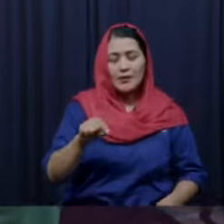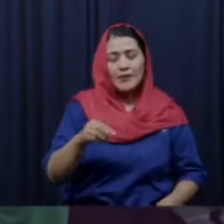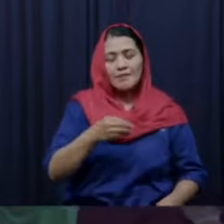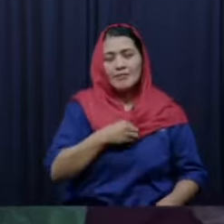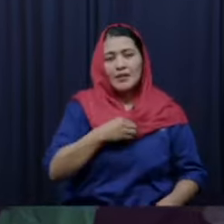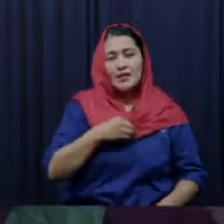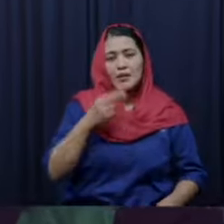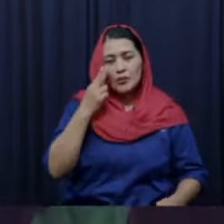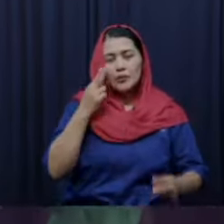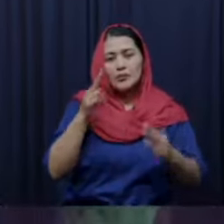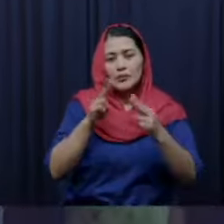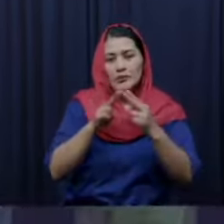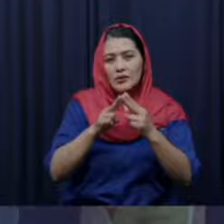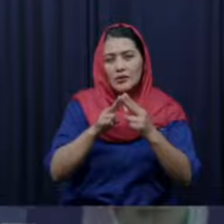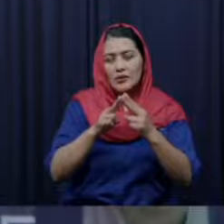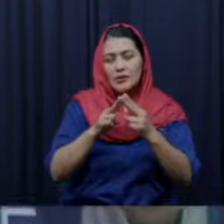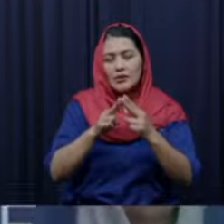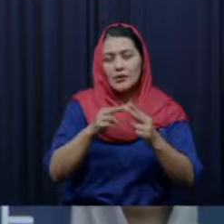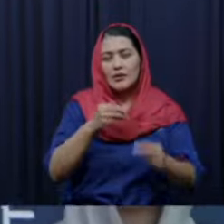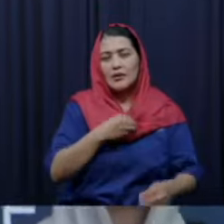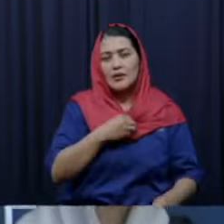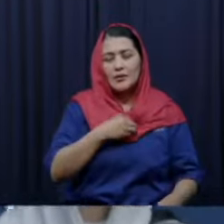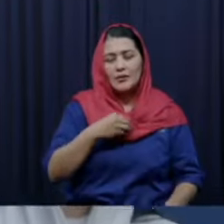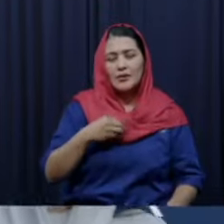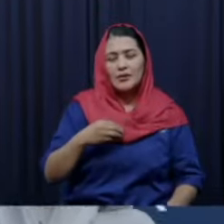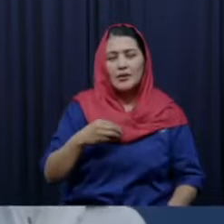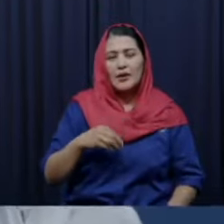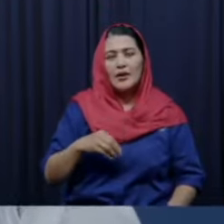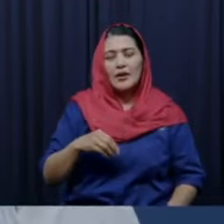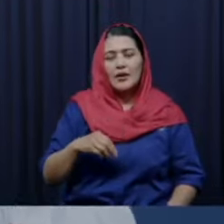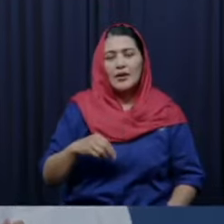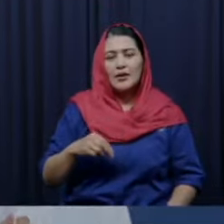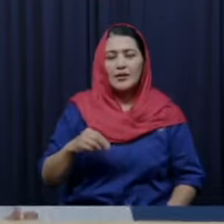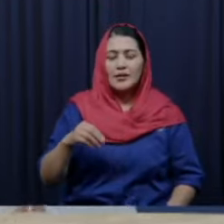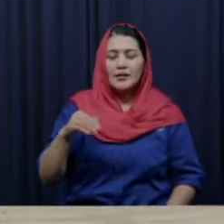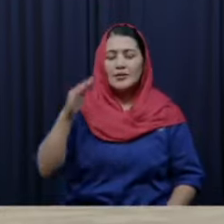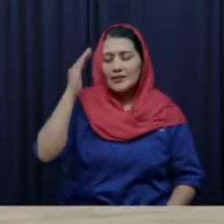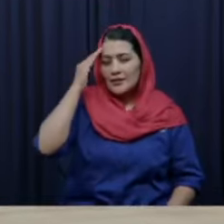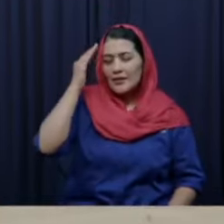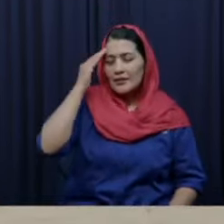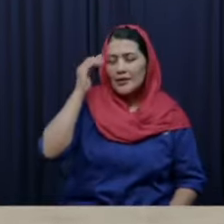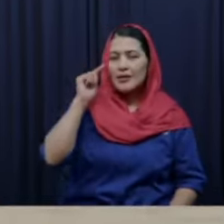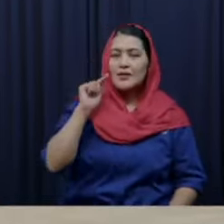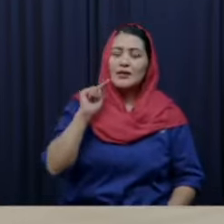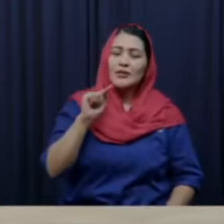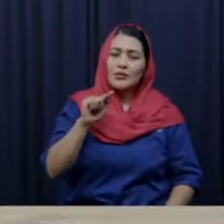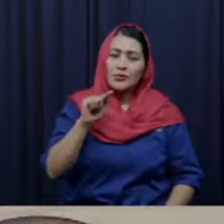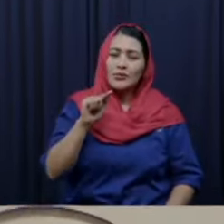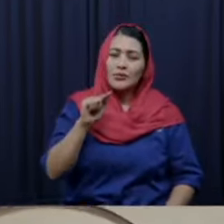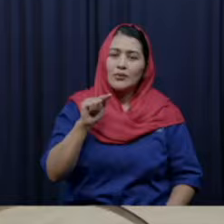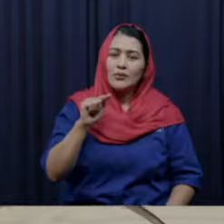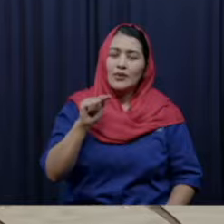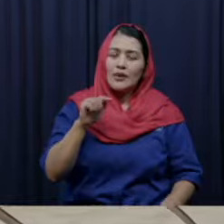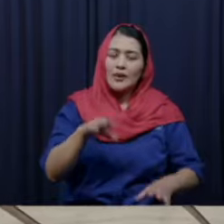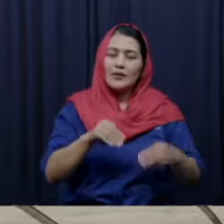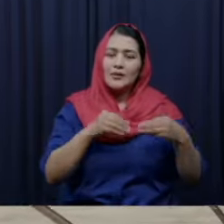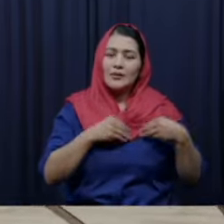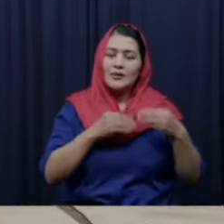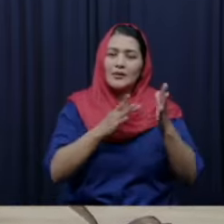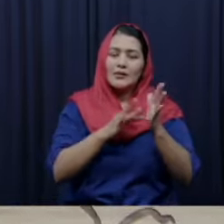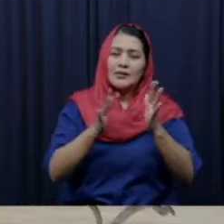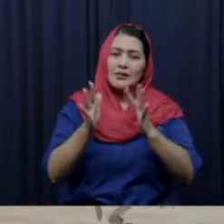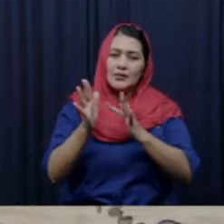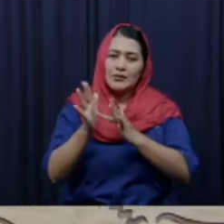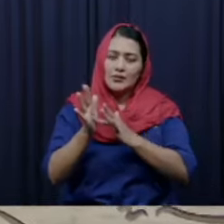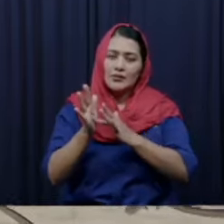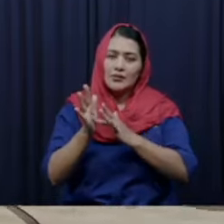del nuevo nacimiento Señor resucitando su espíritu dándoles vida Señor en el nombre poderoso